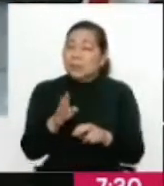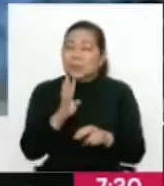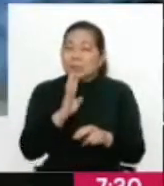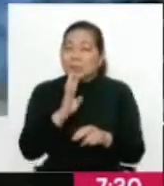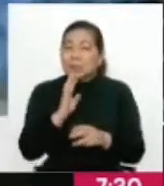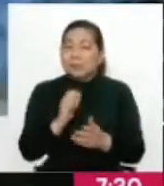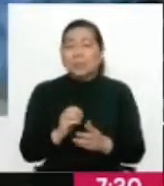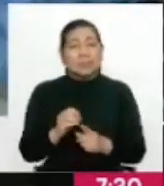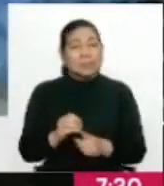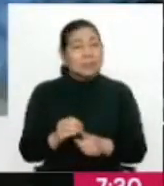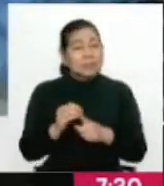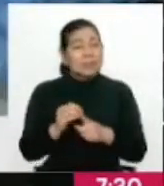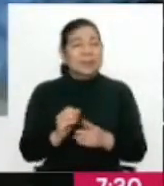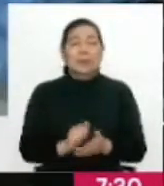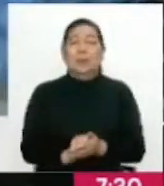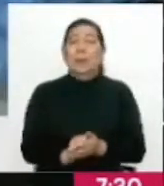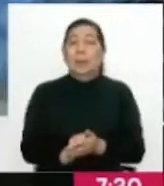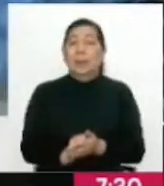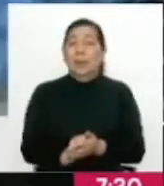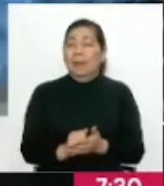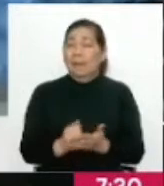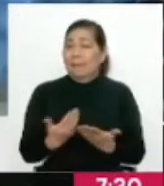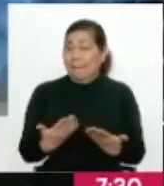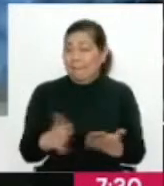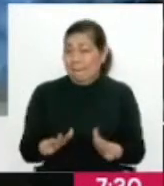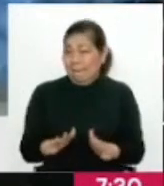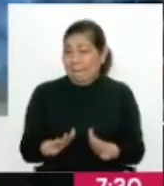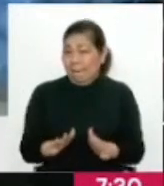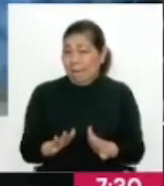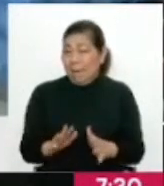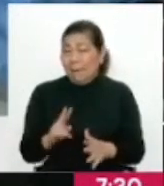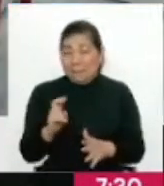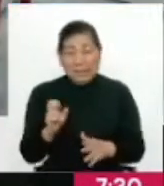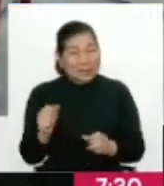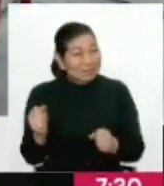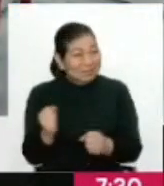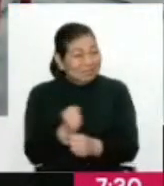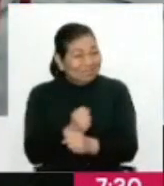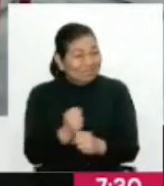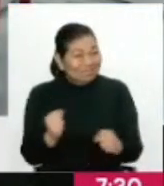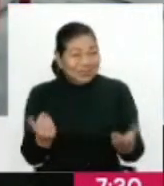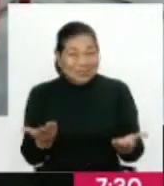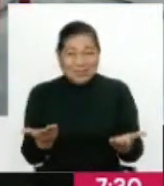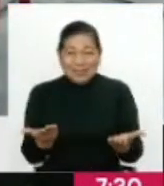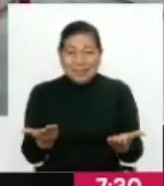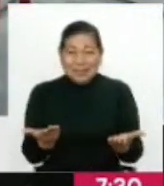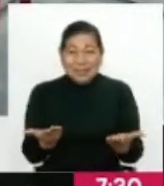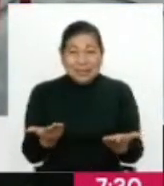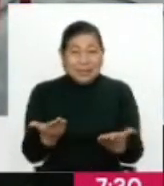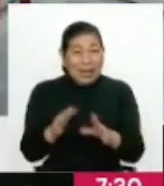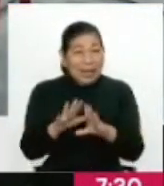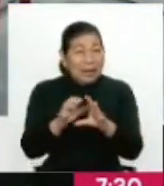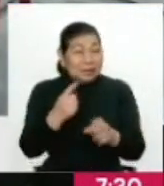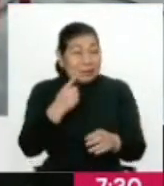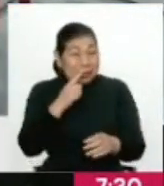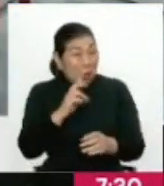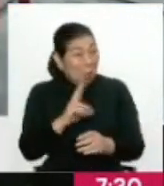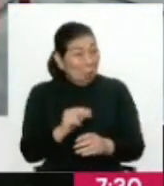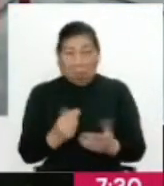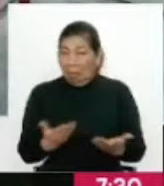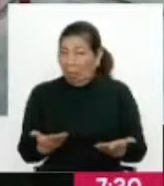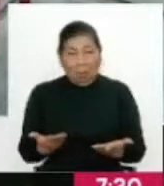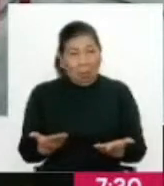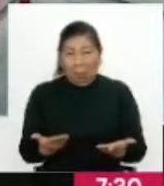señala, en principio. Entonces, ya perseguir el virus es imposible. O sea, esto de las pruebas de descarte ya no